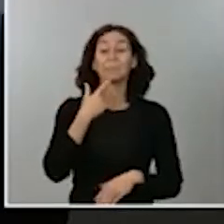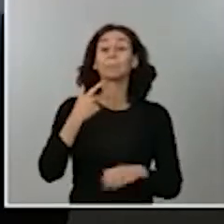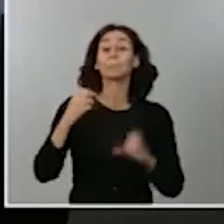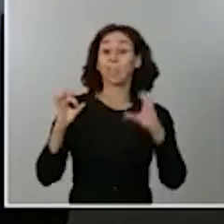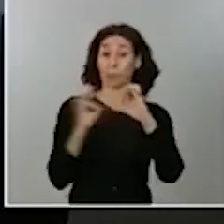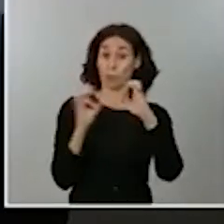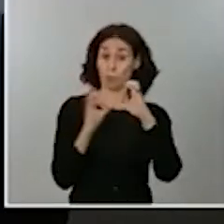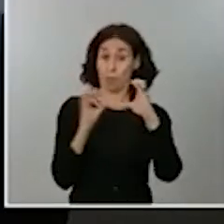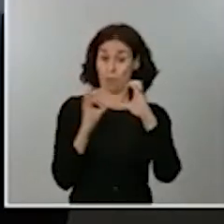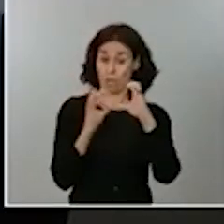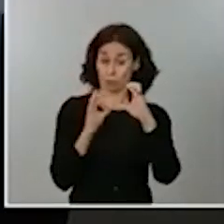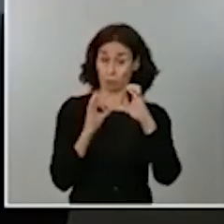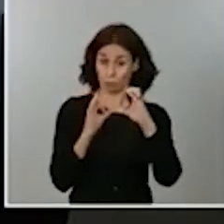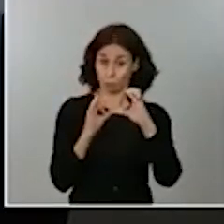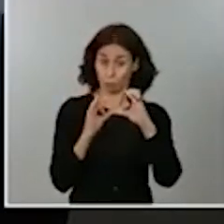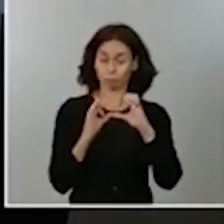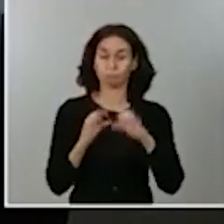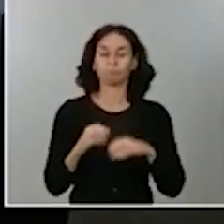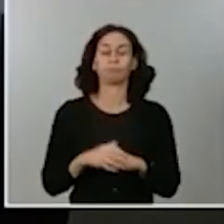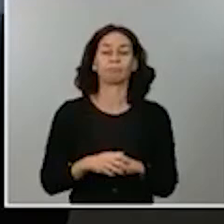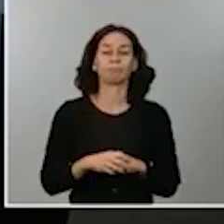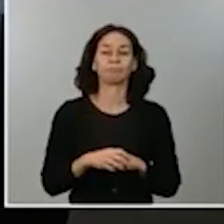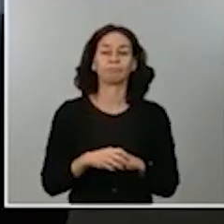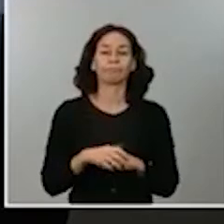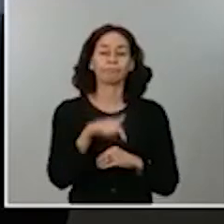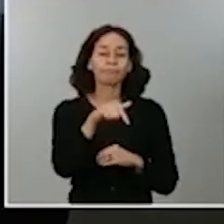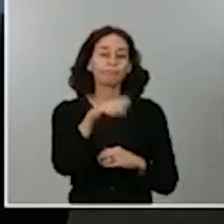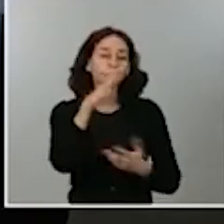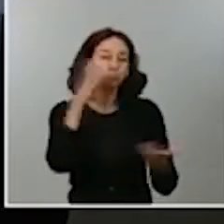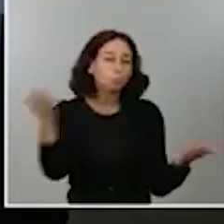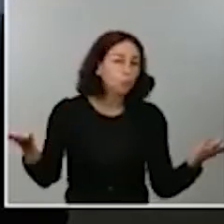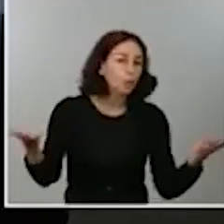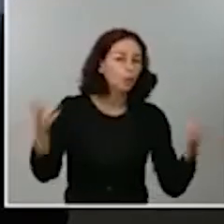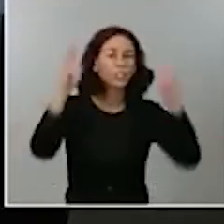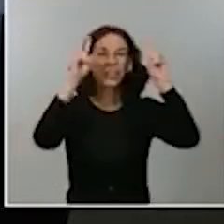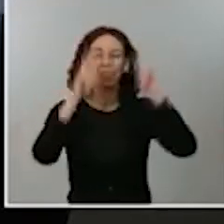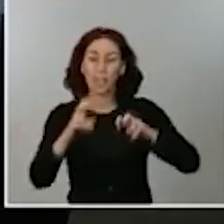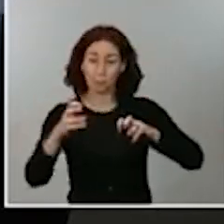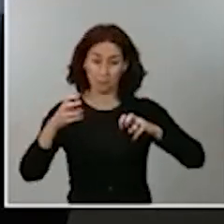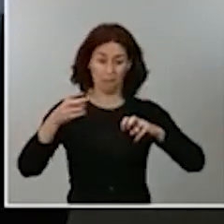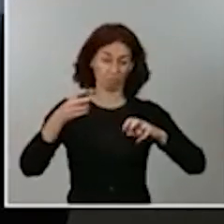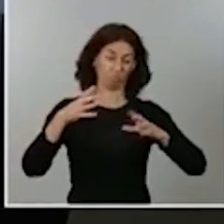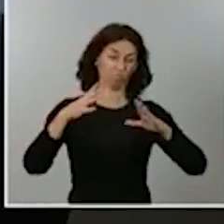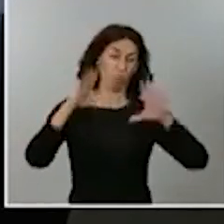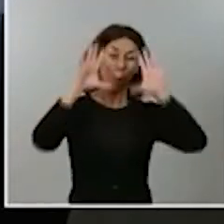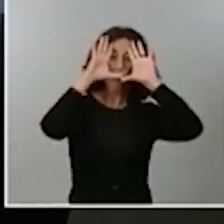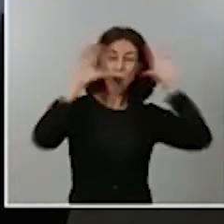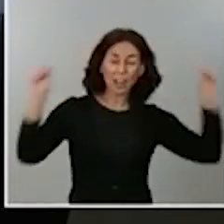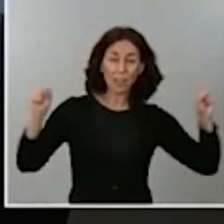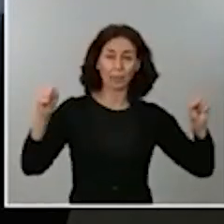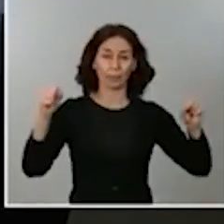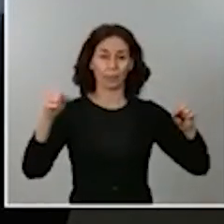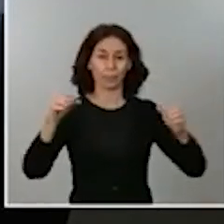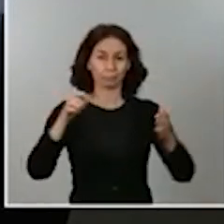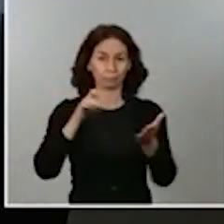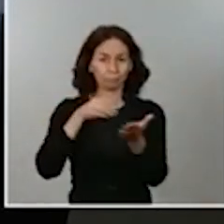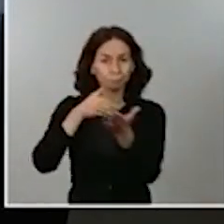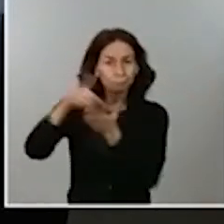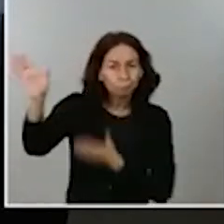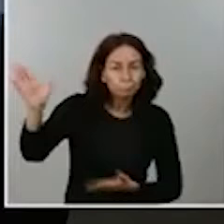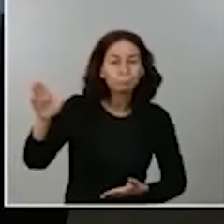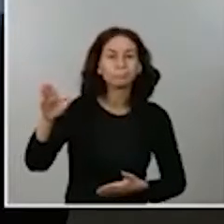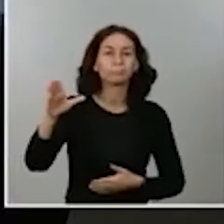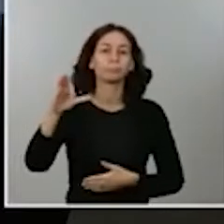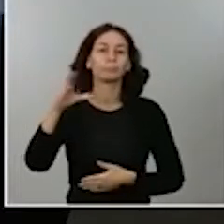su reprobación por los cambios en la cúpula de la Guardia Civil, los cambios de mayo, el cese del coronel Diego Pérez de los